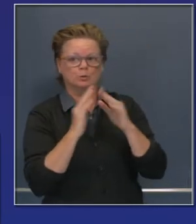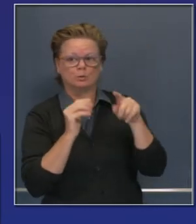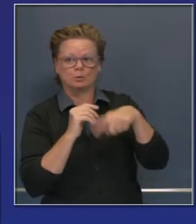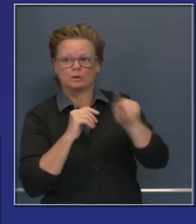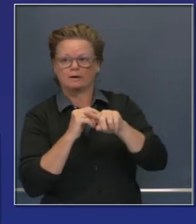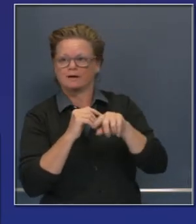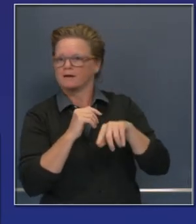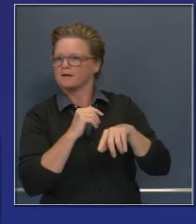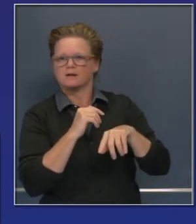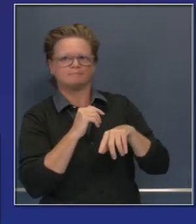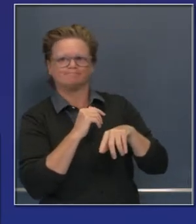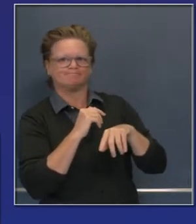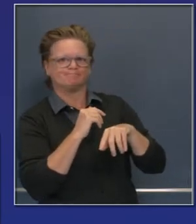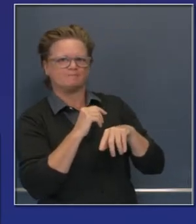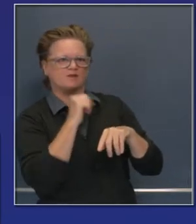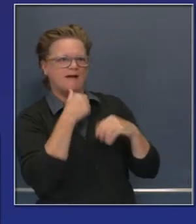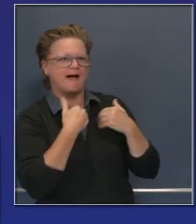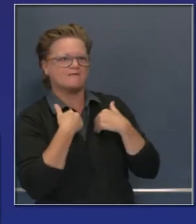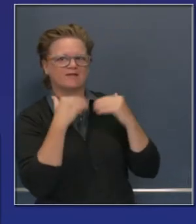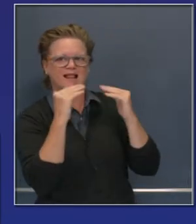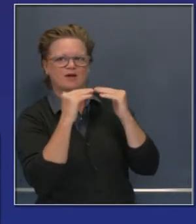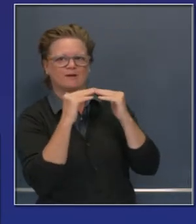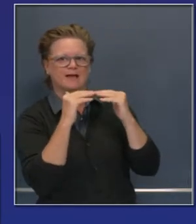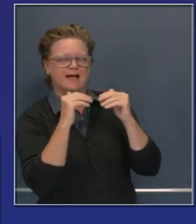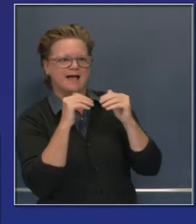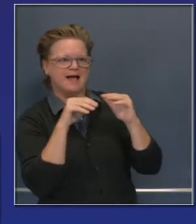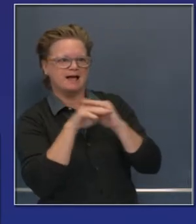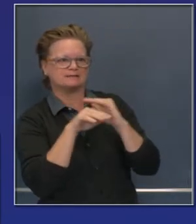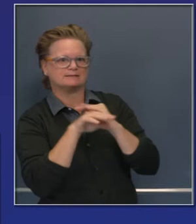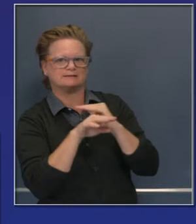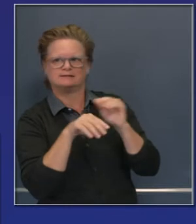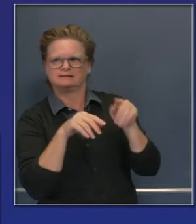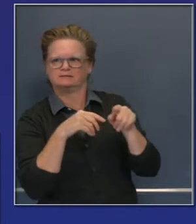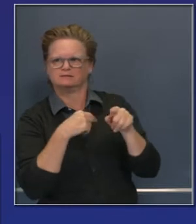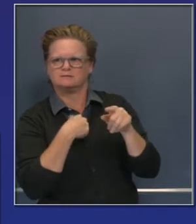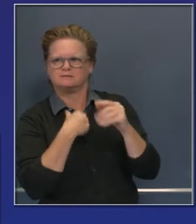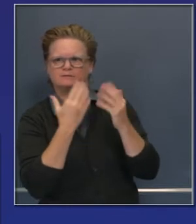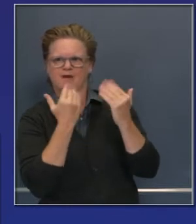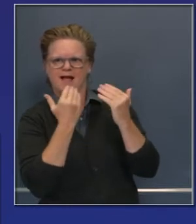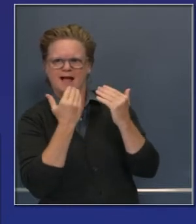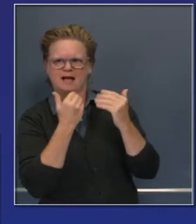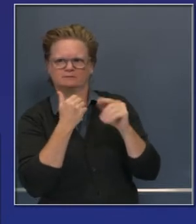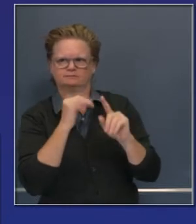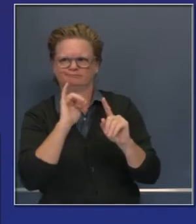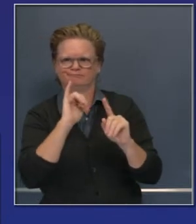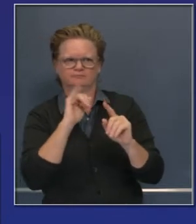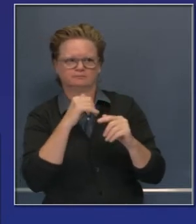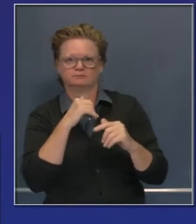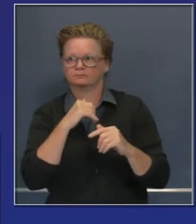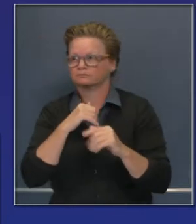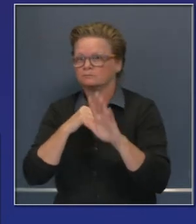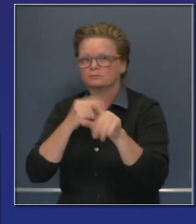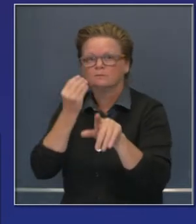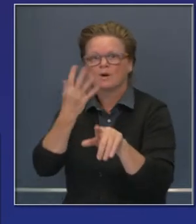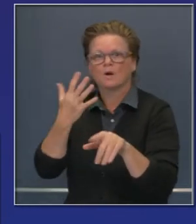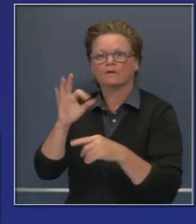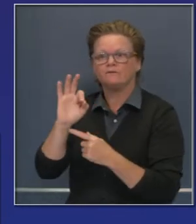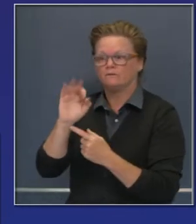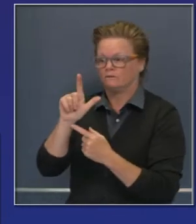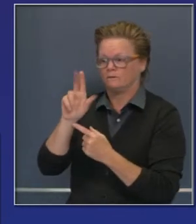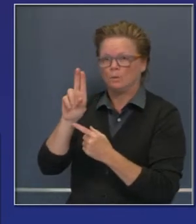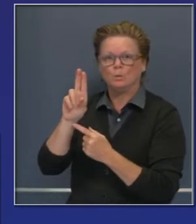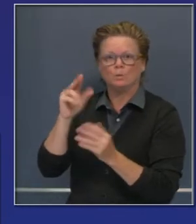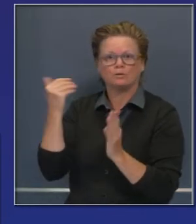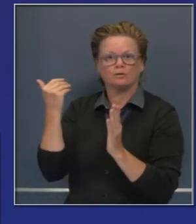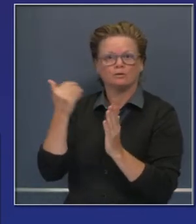propagación. Particularmente adentrándonos al otoño. A la temporada de gripa. Donde tendremos un